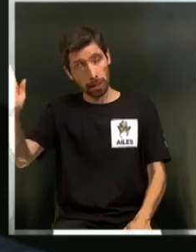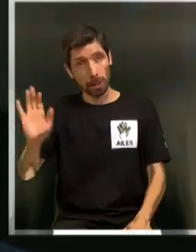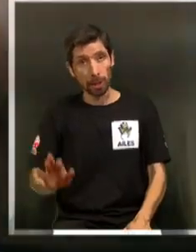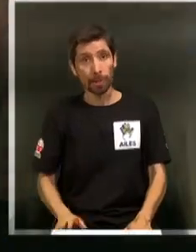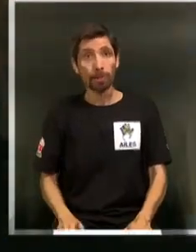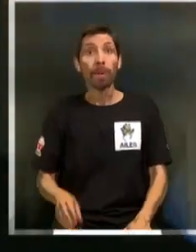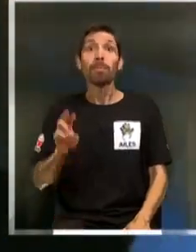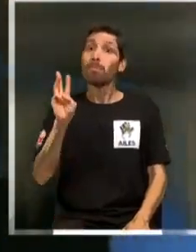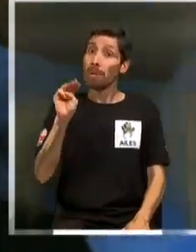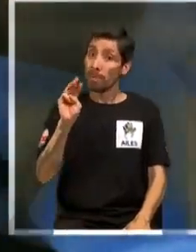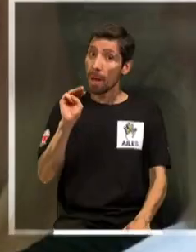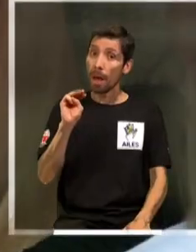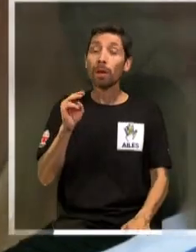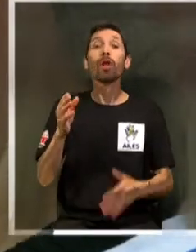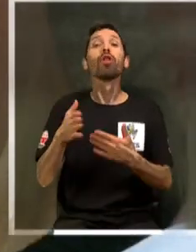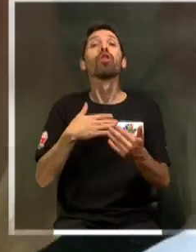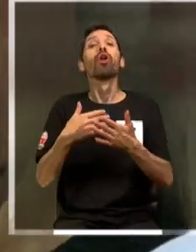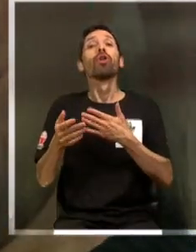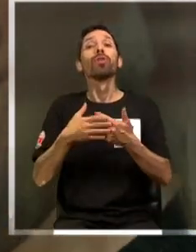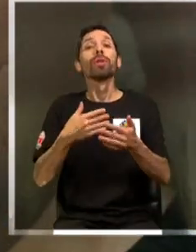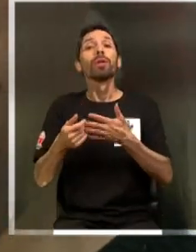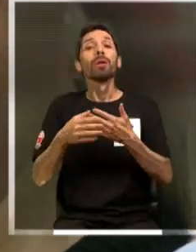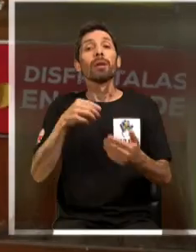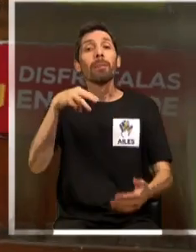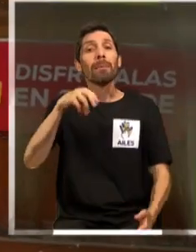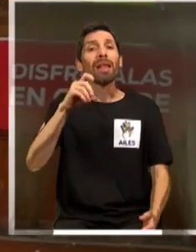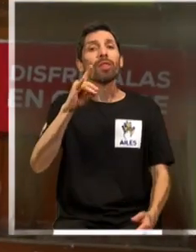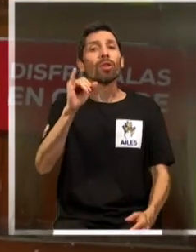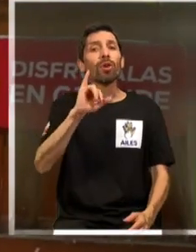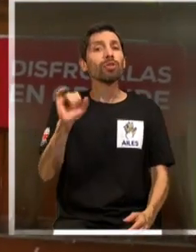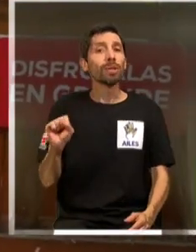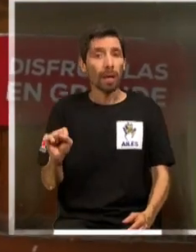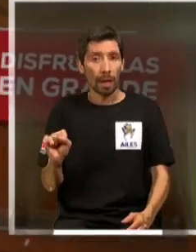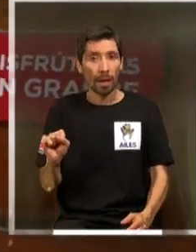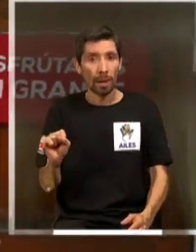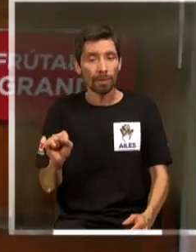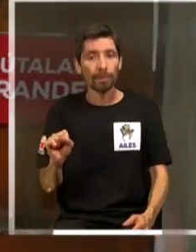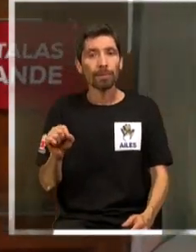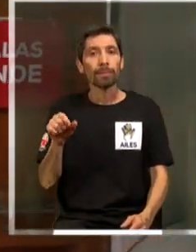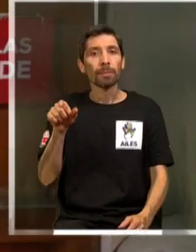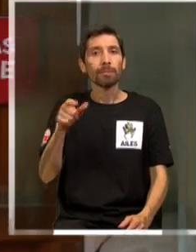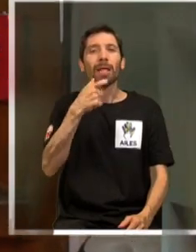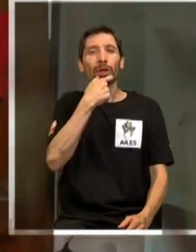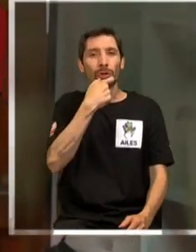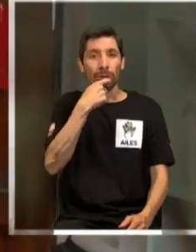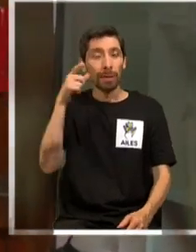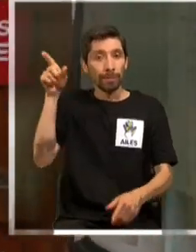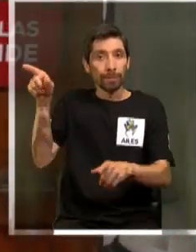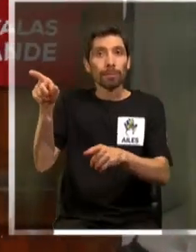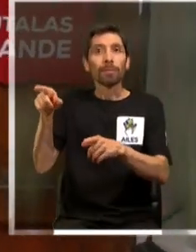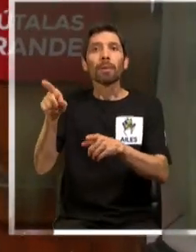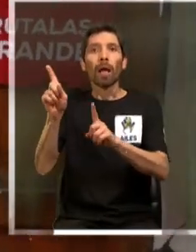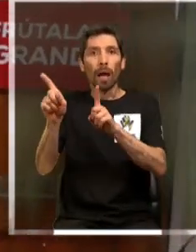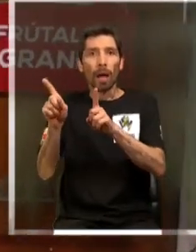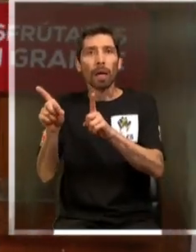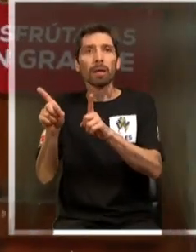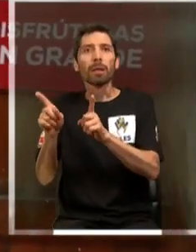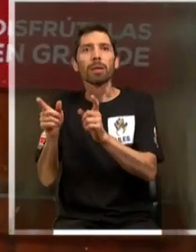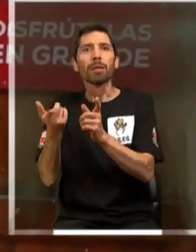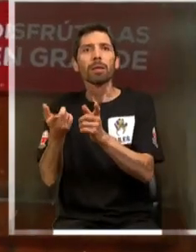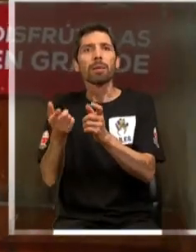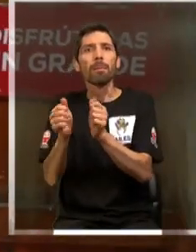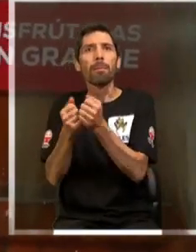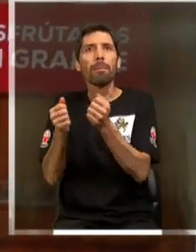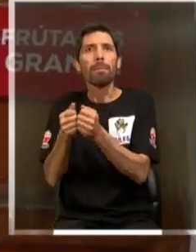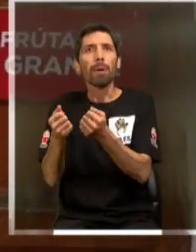Mi madre es de la ciudad de Mendoza. Habla, mami. Habla. Tranqui. Habla. Sí, acá estamos haciendo pancito de completo con el Orlando.